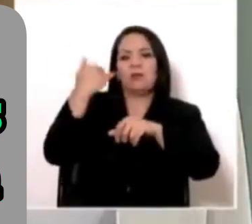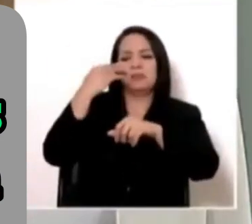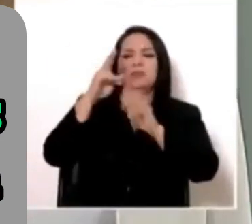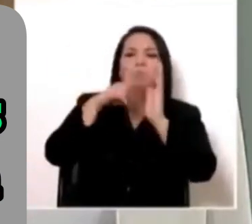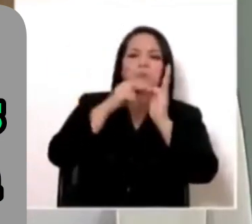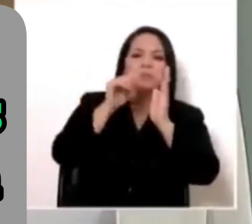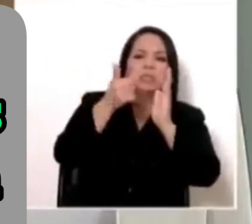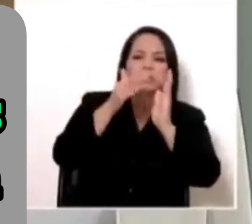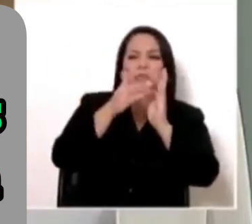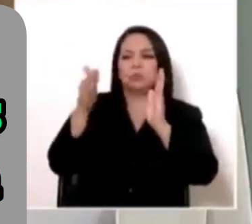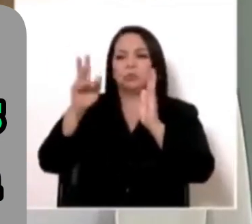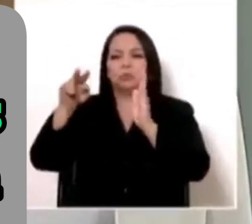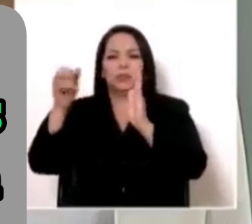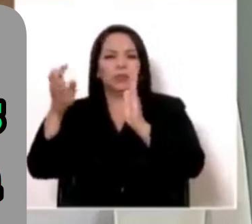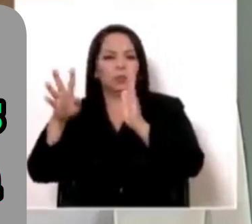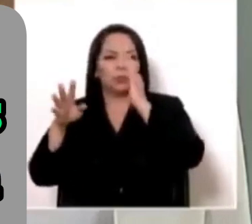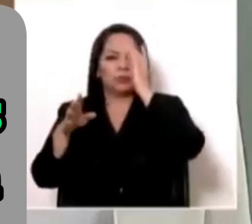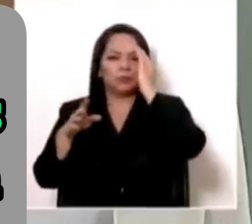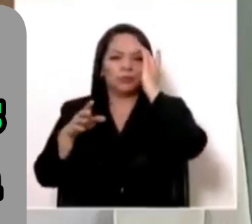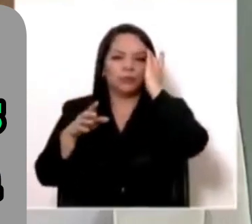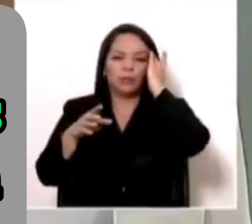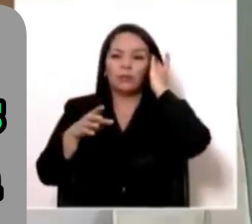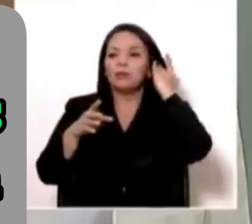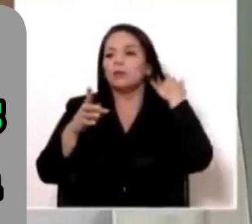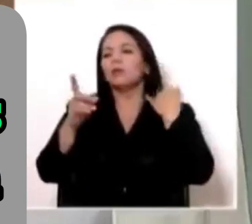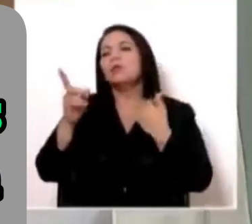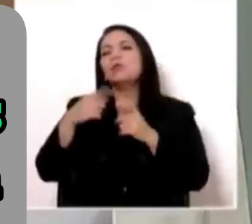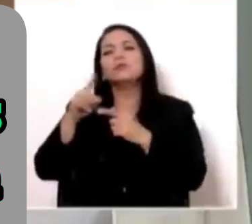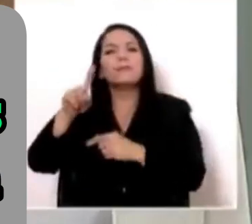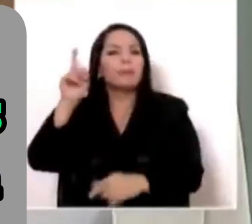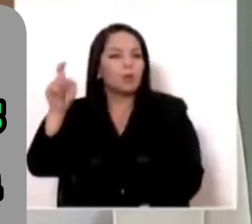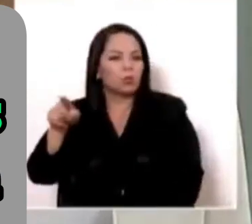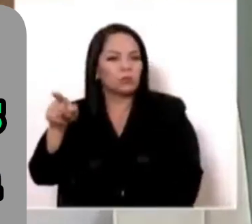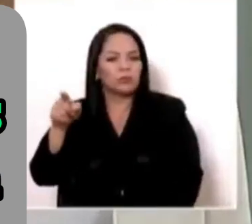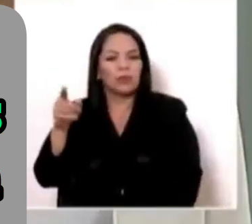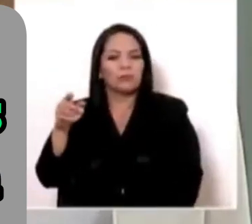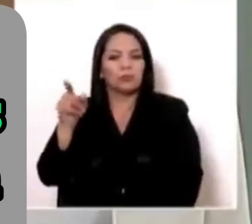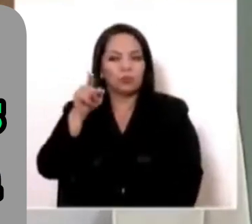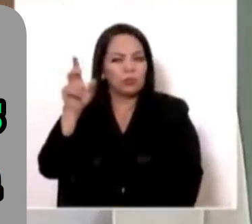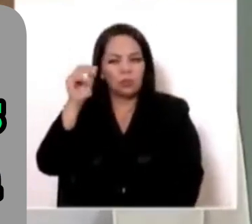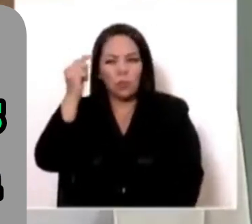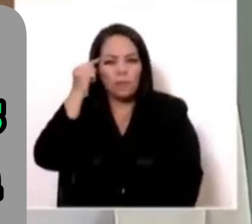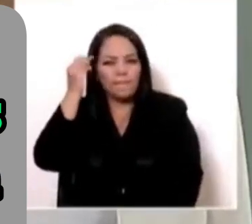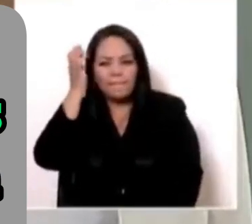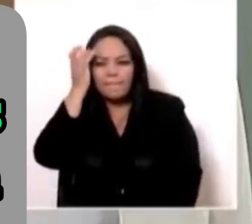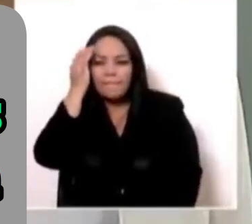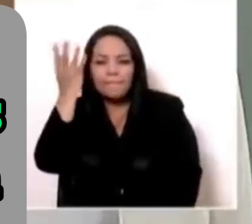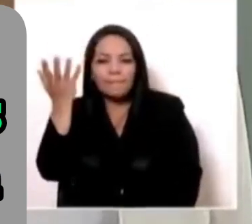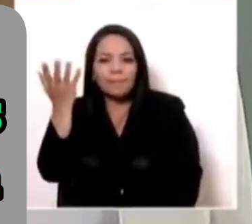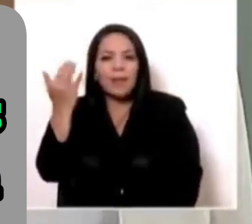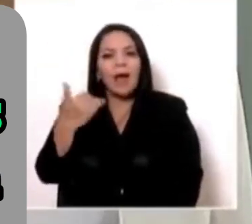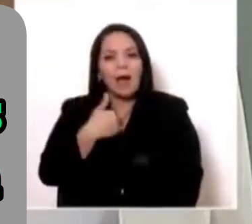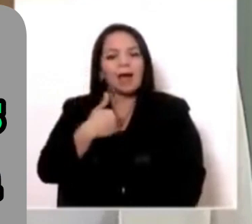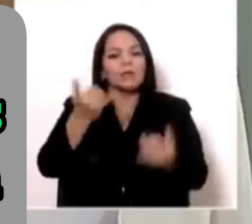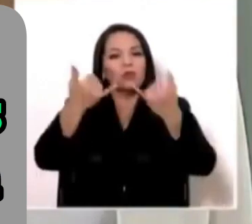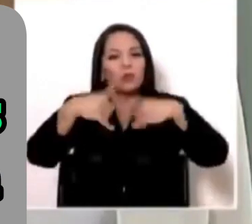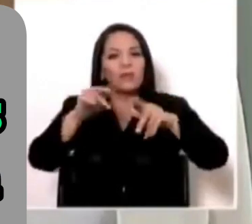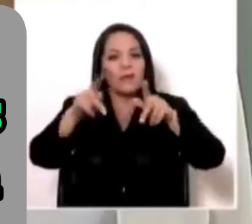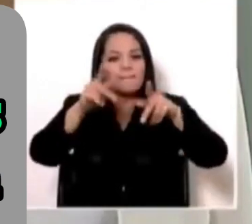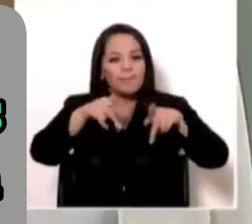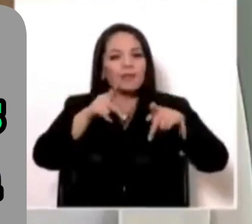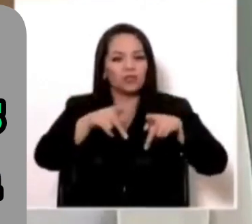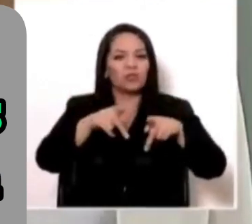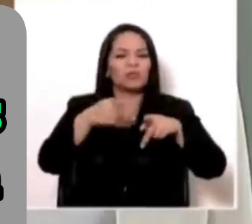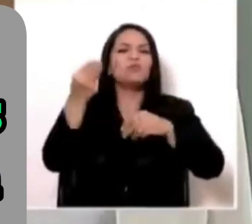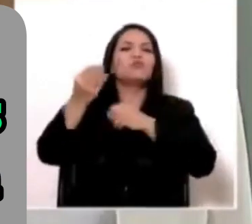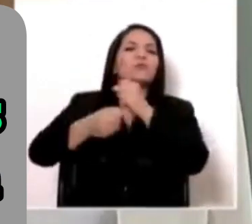simplemente le pregunto. No le preocupa que reconocidos miembros de partidos políticos hoy ocupen liderazgos técnicos y que hayan